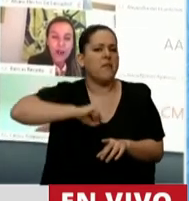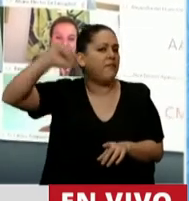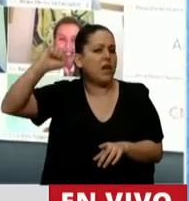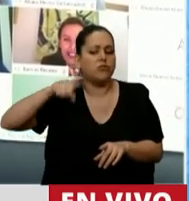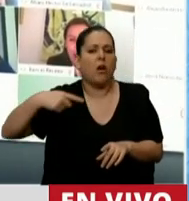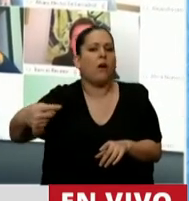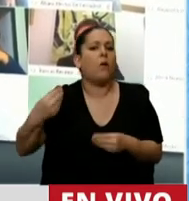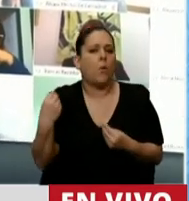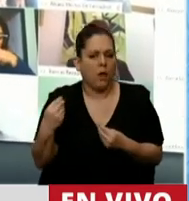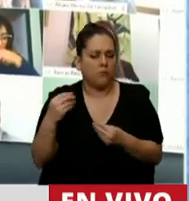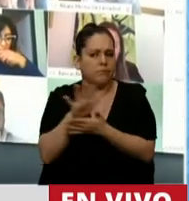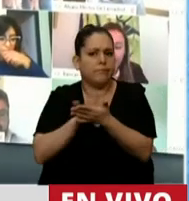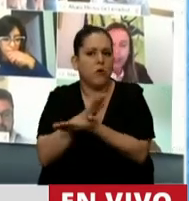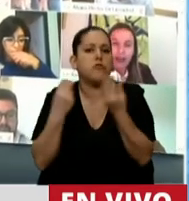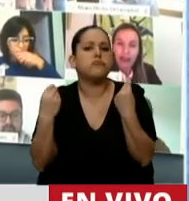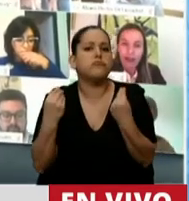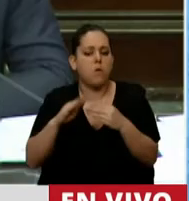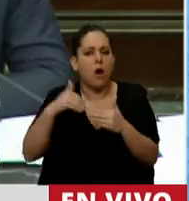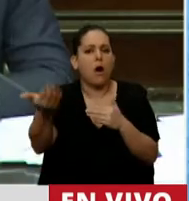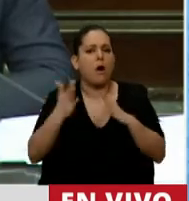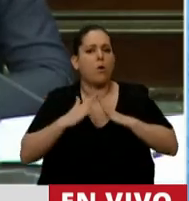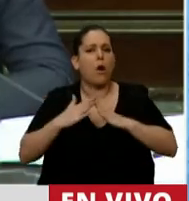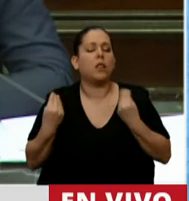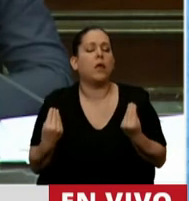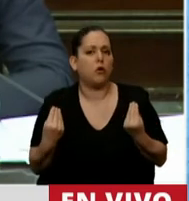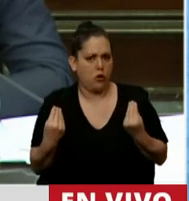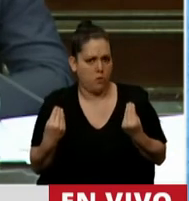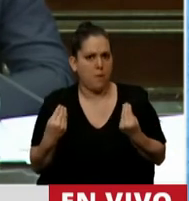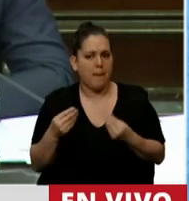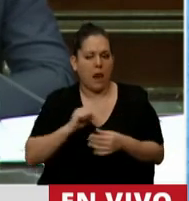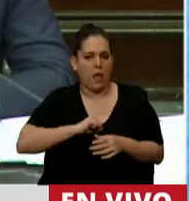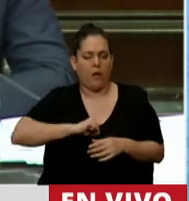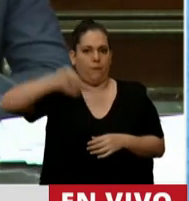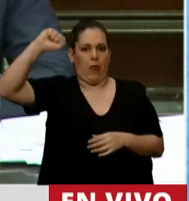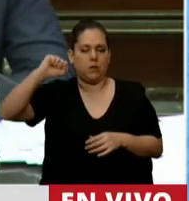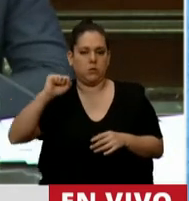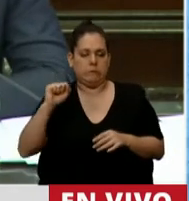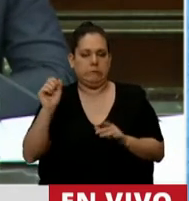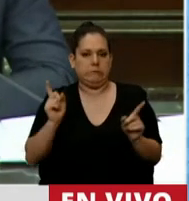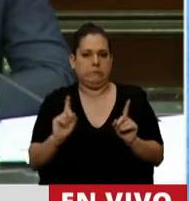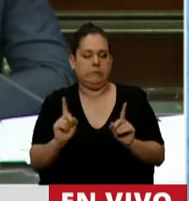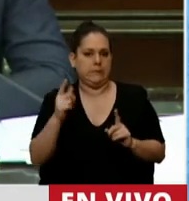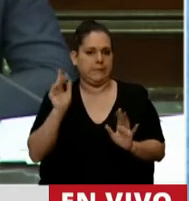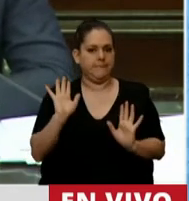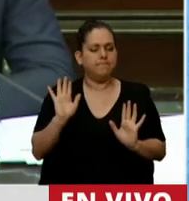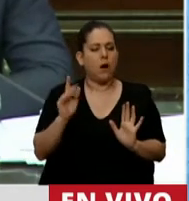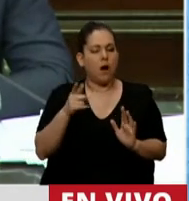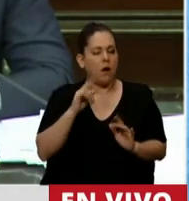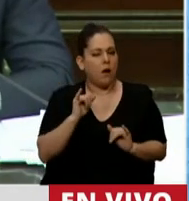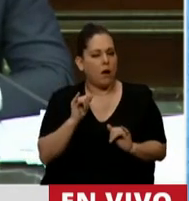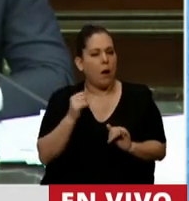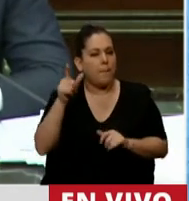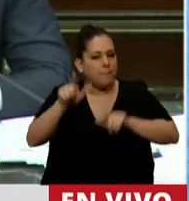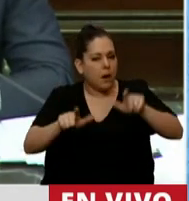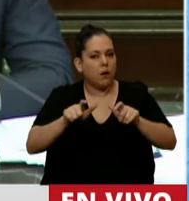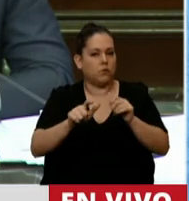cuarentena, el nivel de emisión monetaria que hay, no se transforme en inflación? Recordemos que los exportadores liquidan